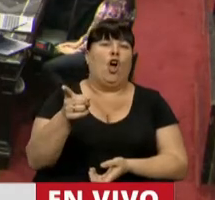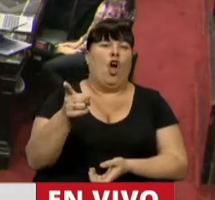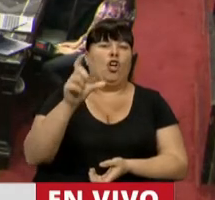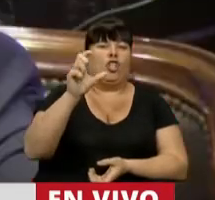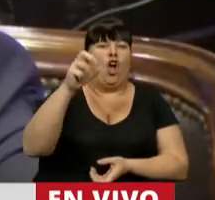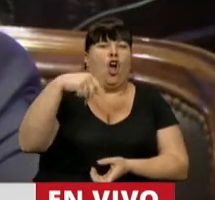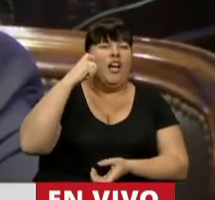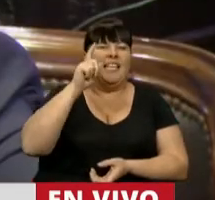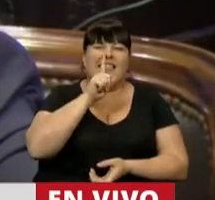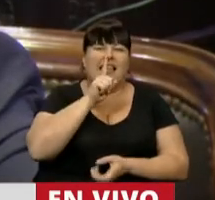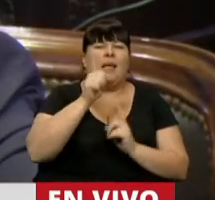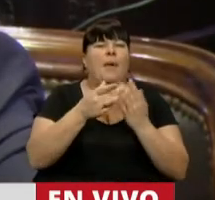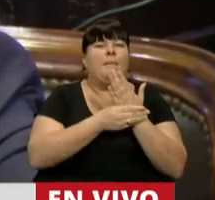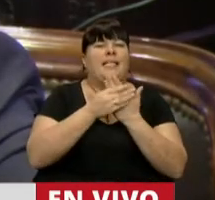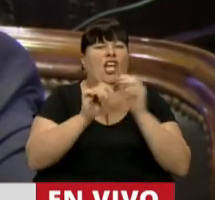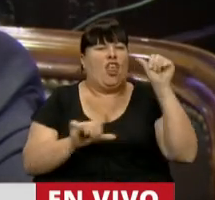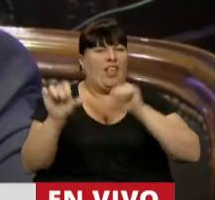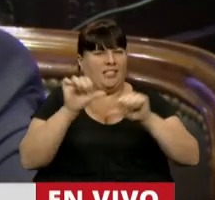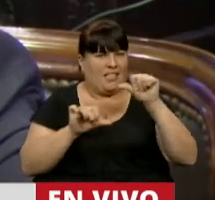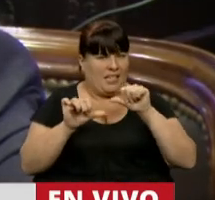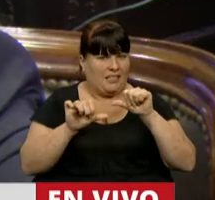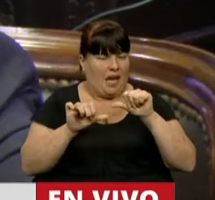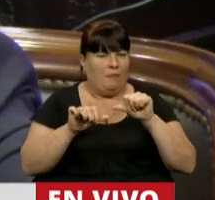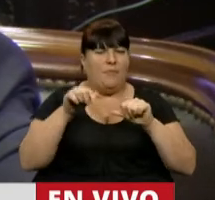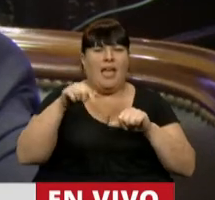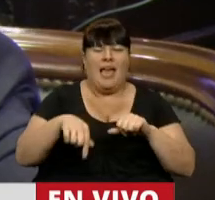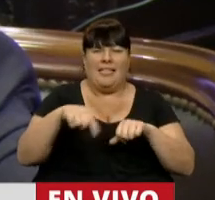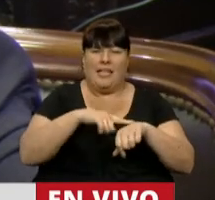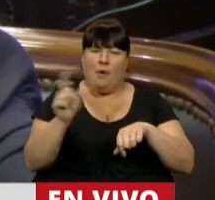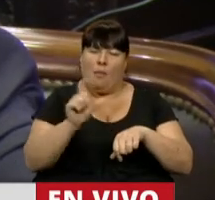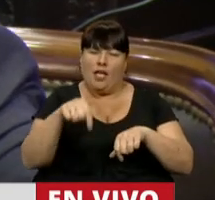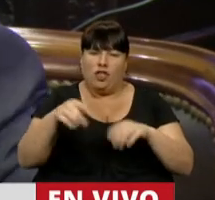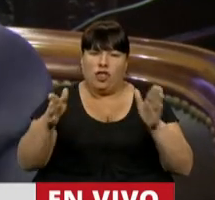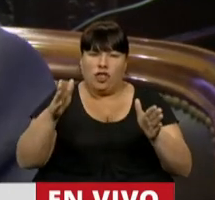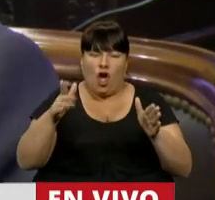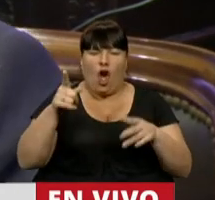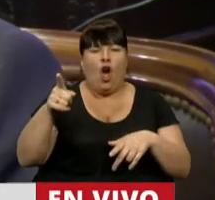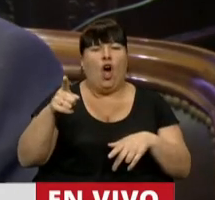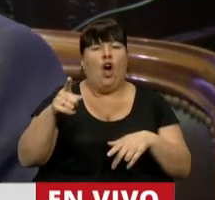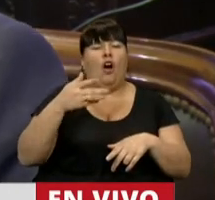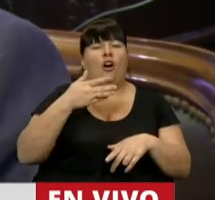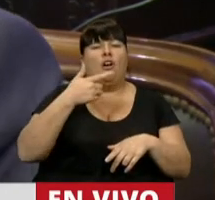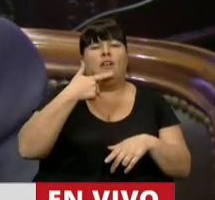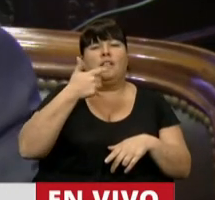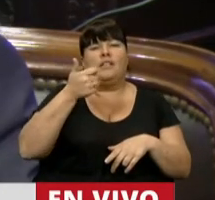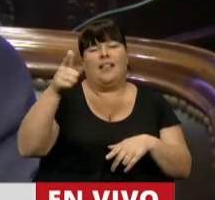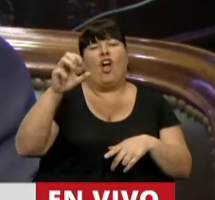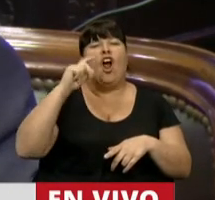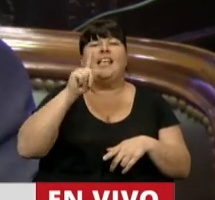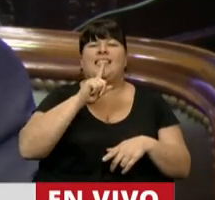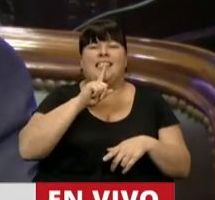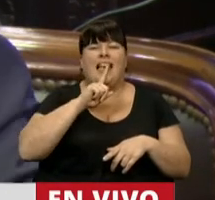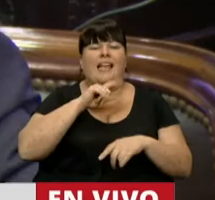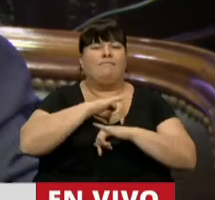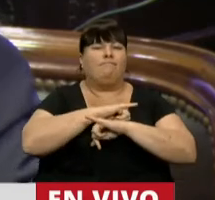CONICET y del Ministerio de Ciencia. En este interín, el señor Salvareza del CONICET